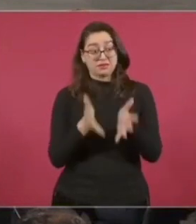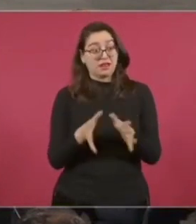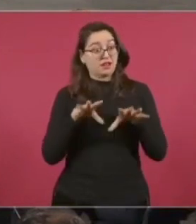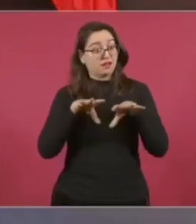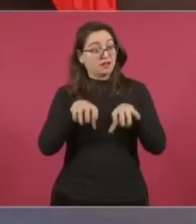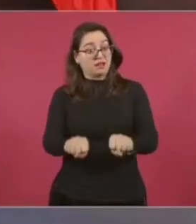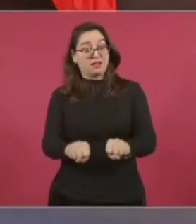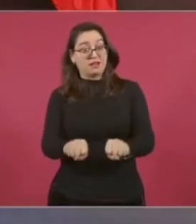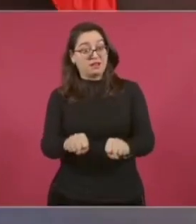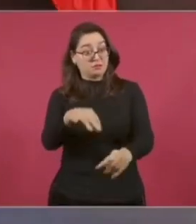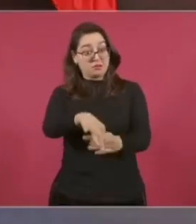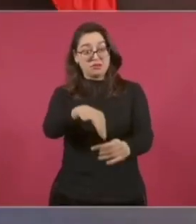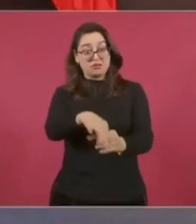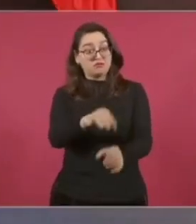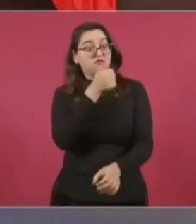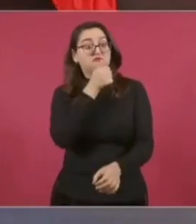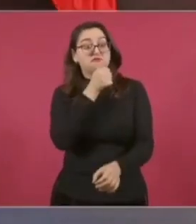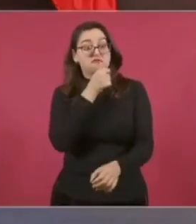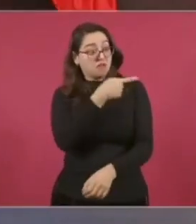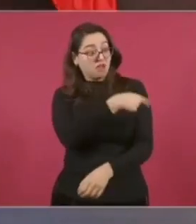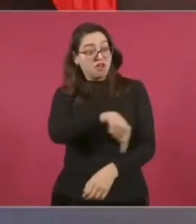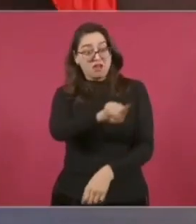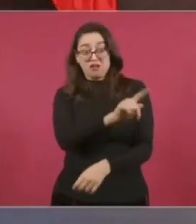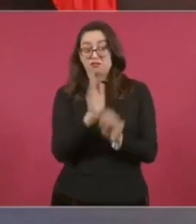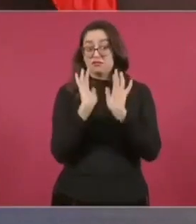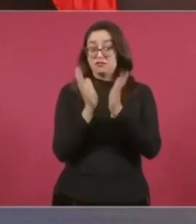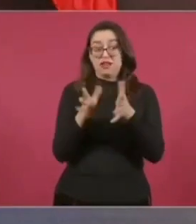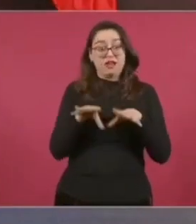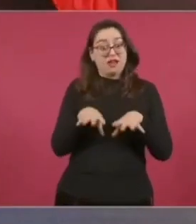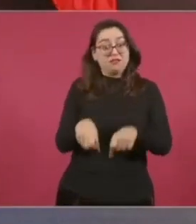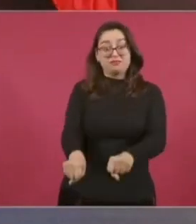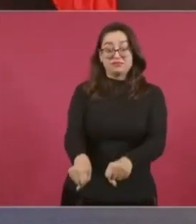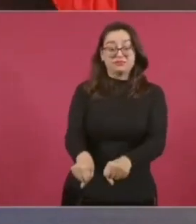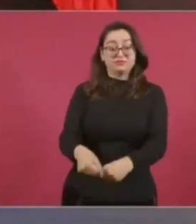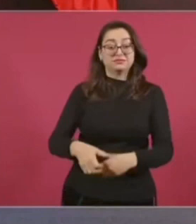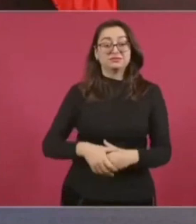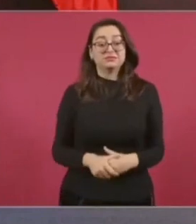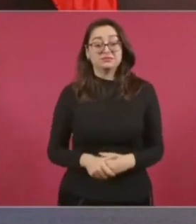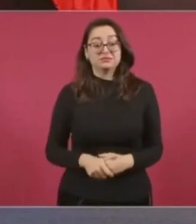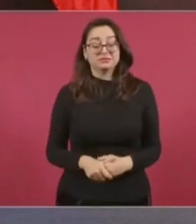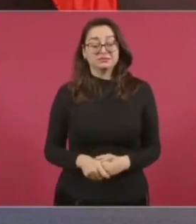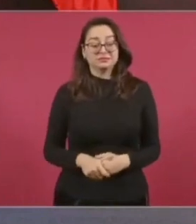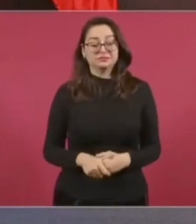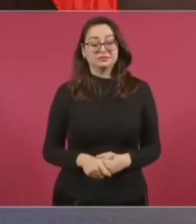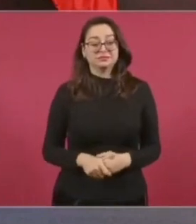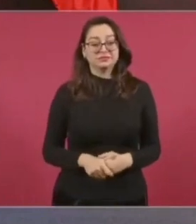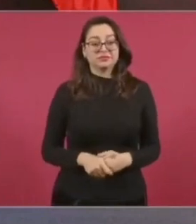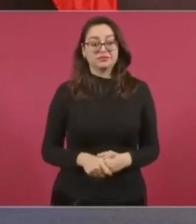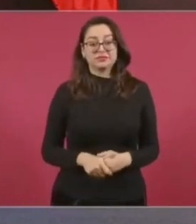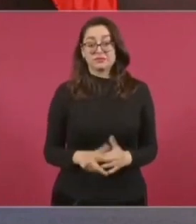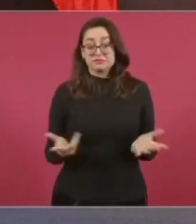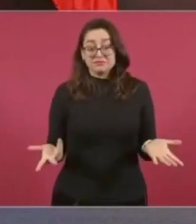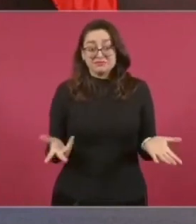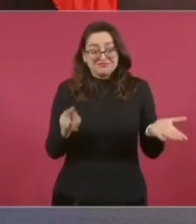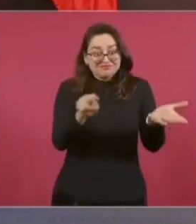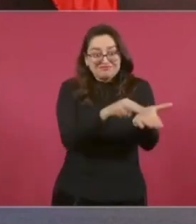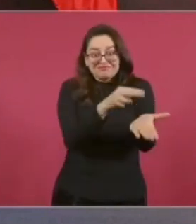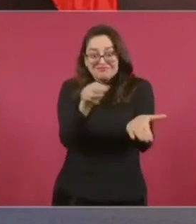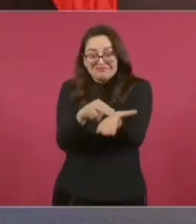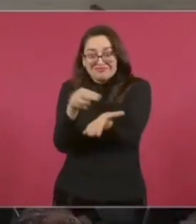y en Moncloa y las firmas.